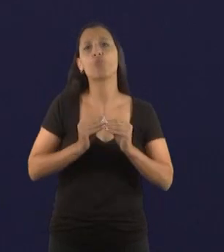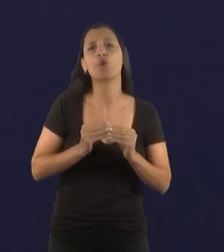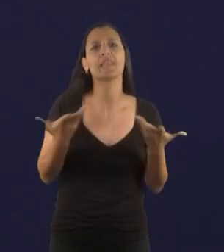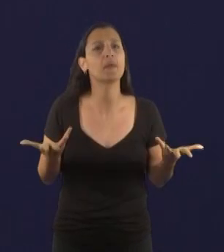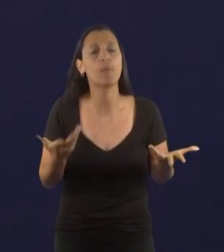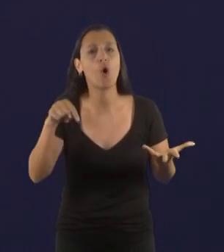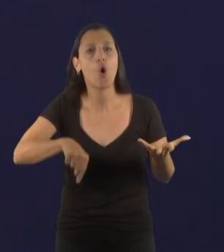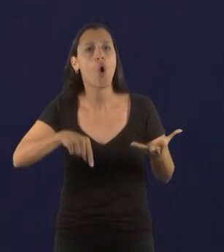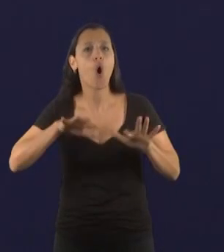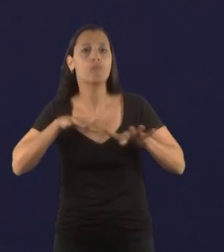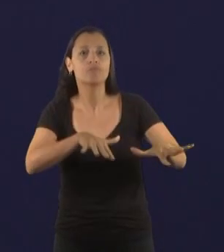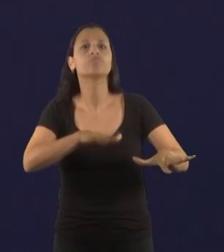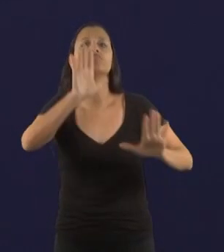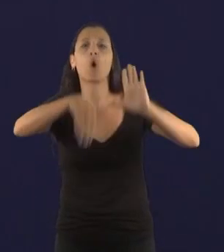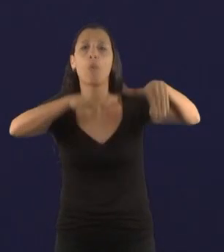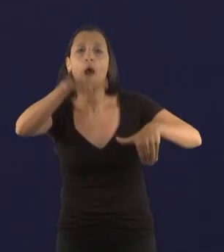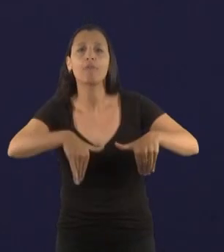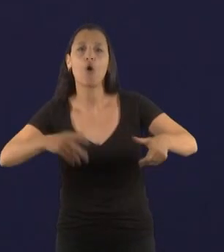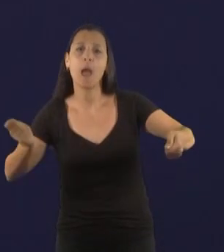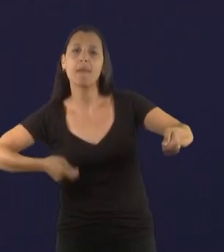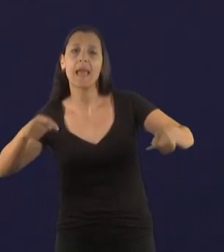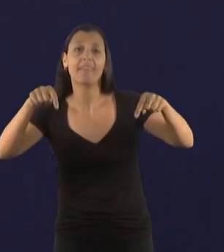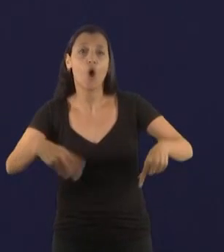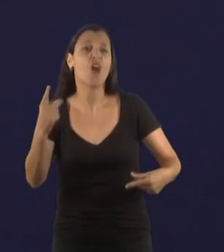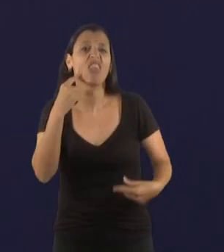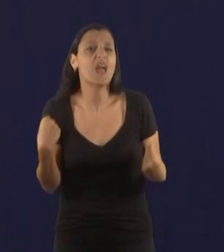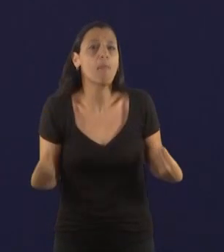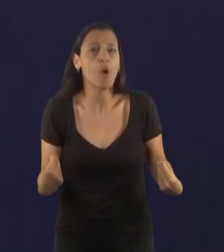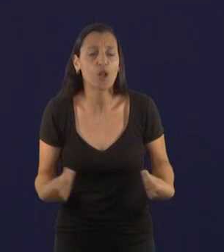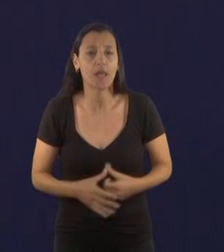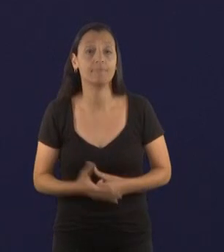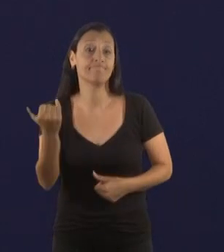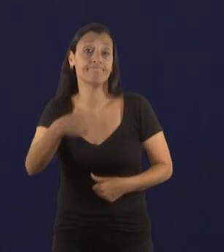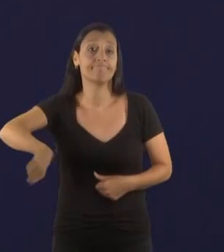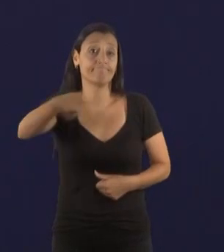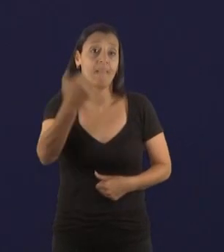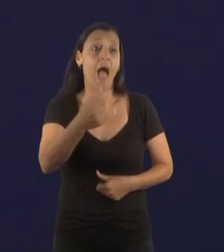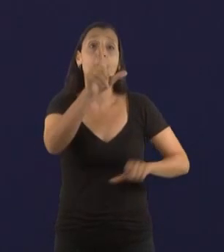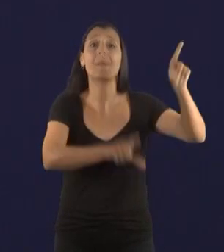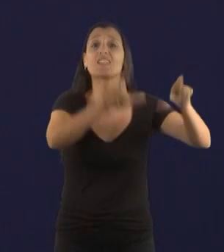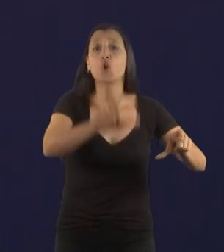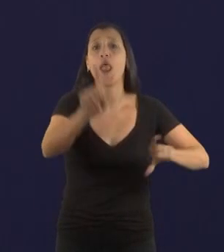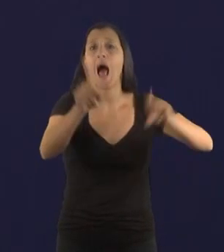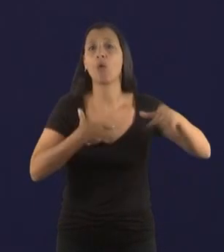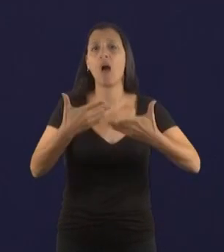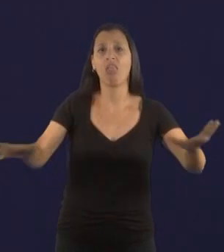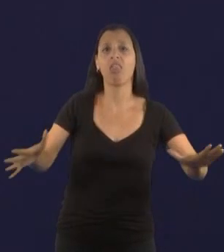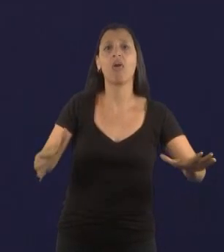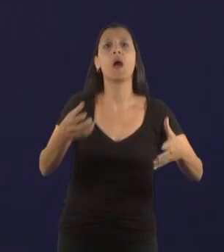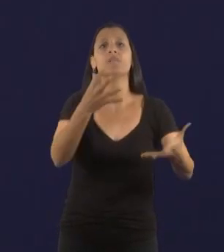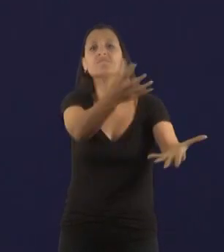convocatoria es precisamente el temor a que pierdan el negocio.